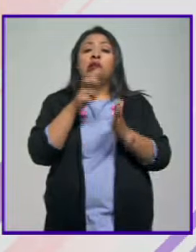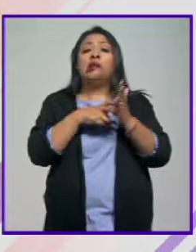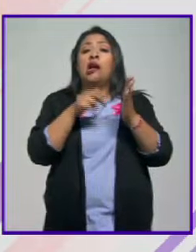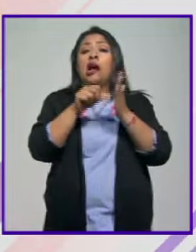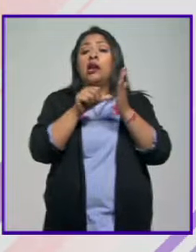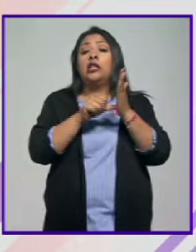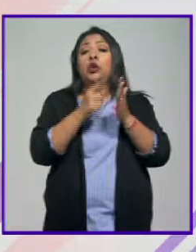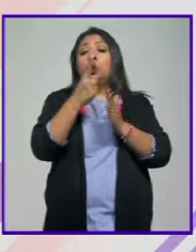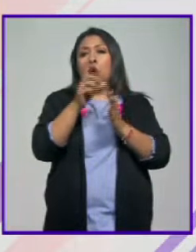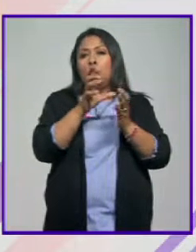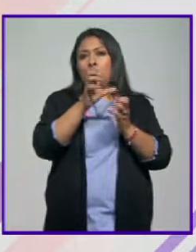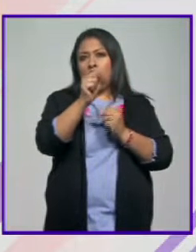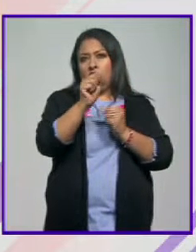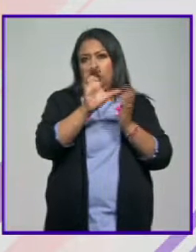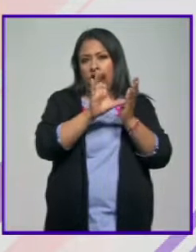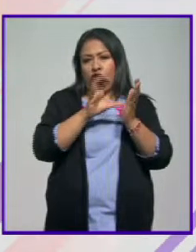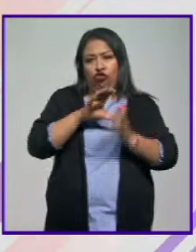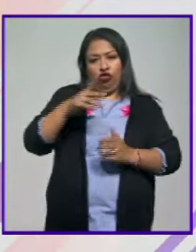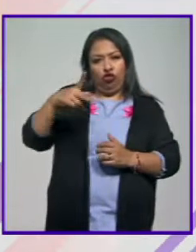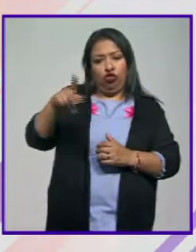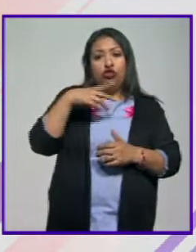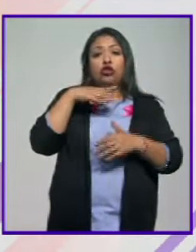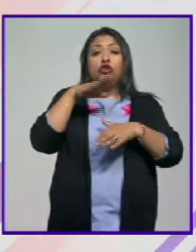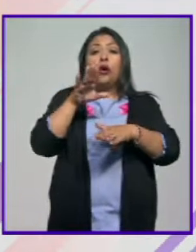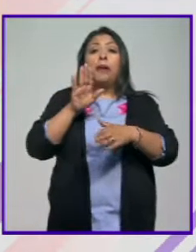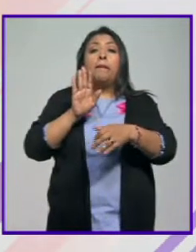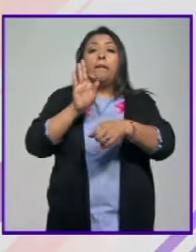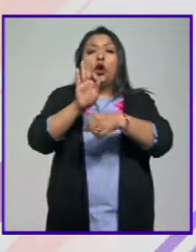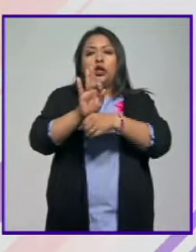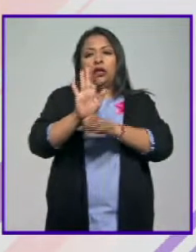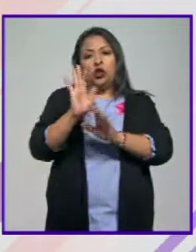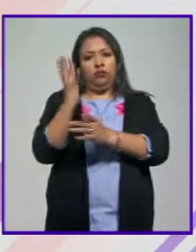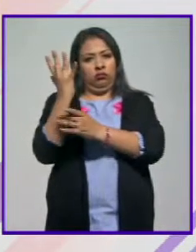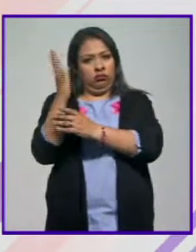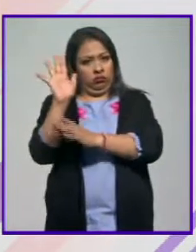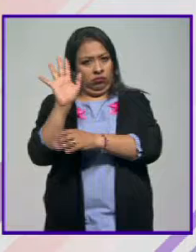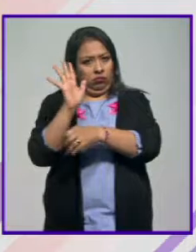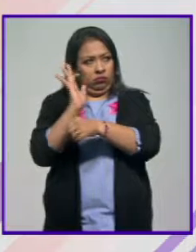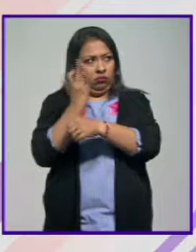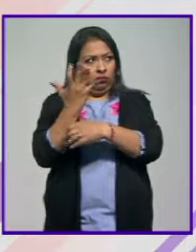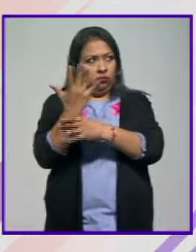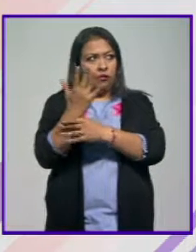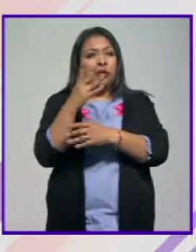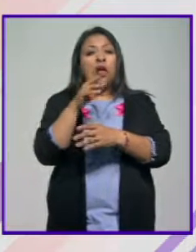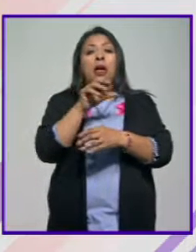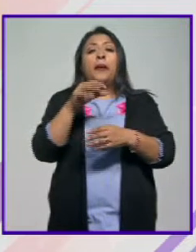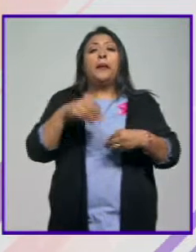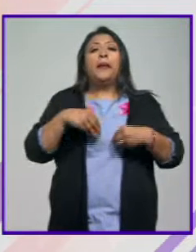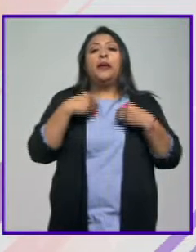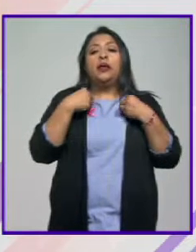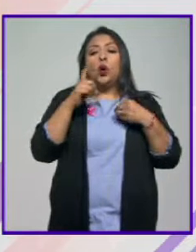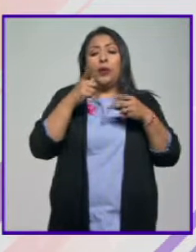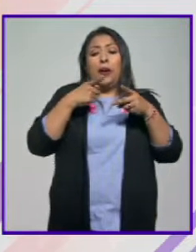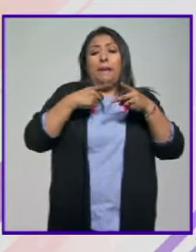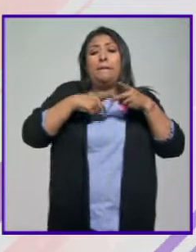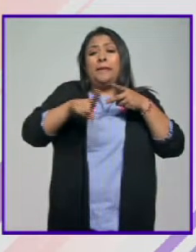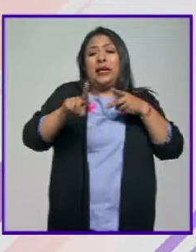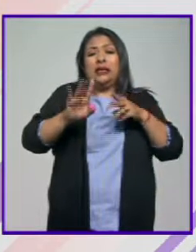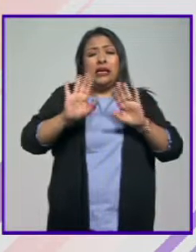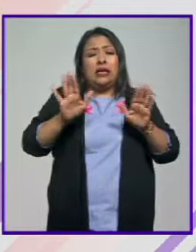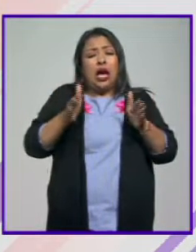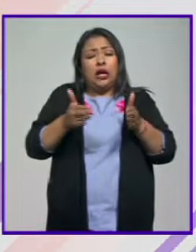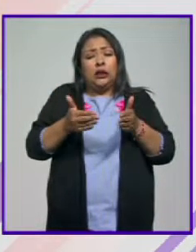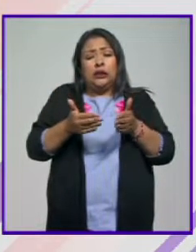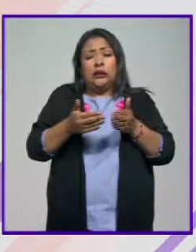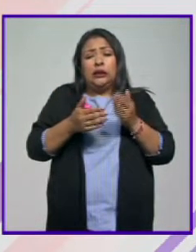1 de su Constitución, en torno a la protección, como ellos lo definen, de la vida desde el momento de su concepción.